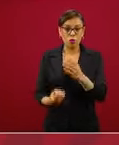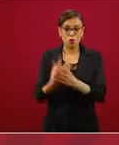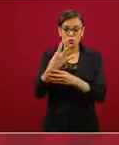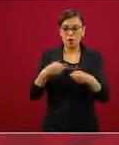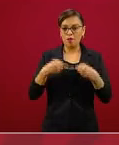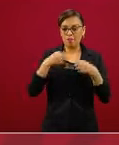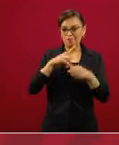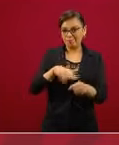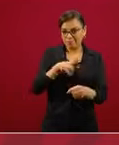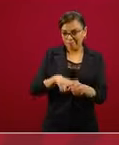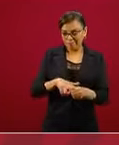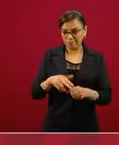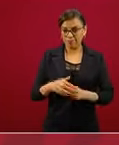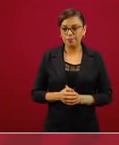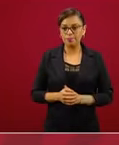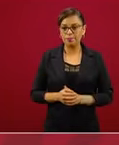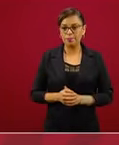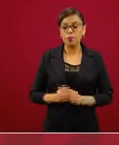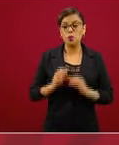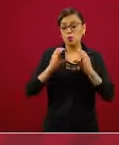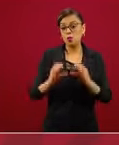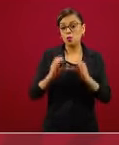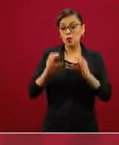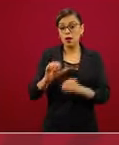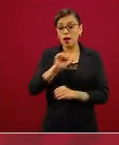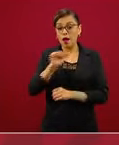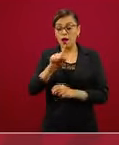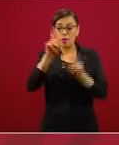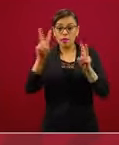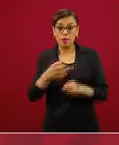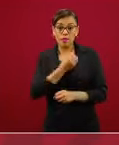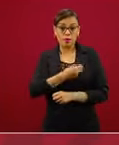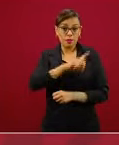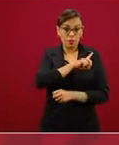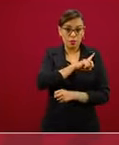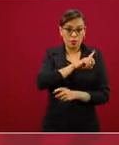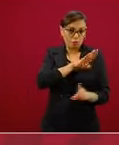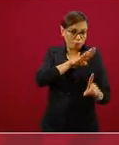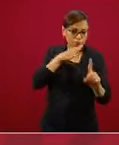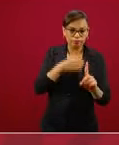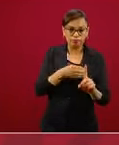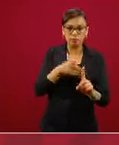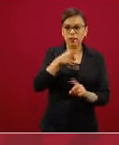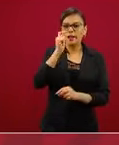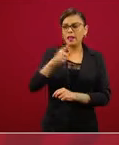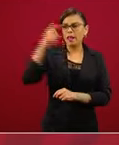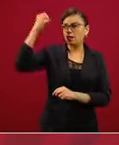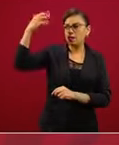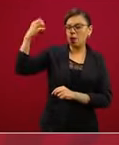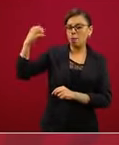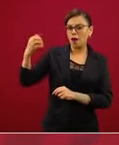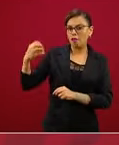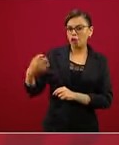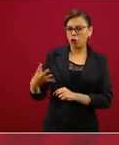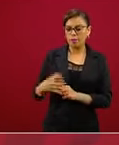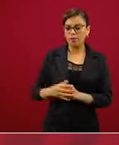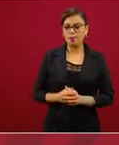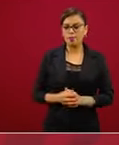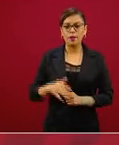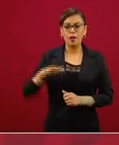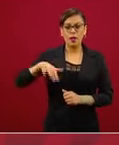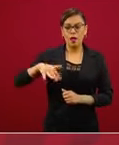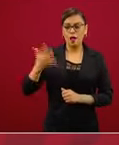consideraciones sanitarias específicas y lo que implicará la dinámica de este semáforo. Ya como ha instruido el presidente,